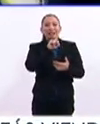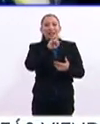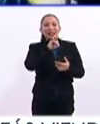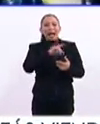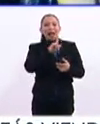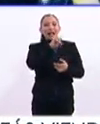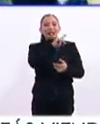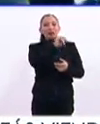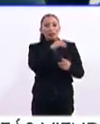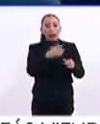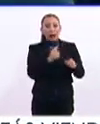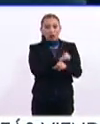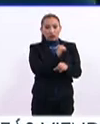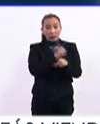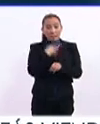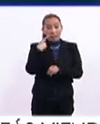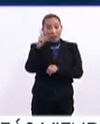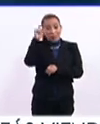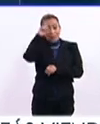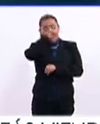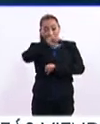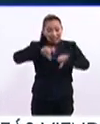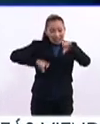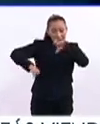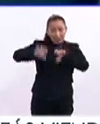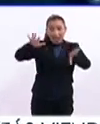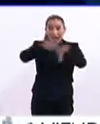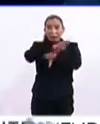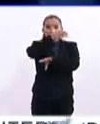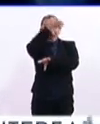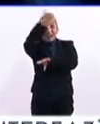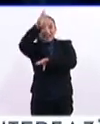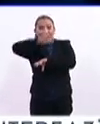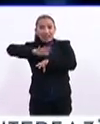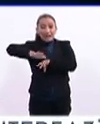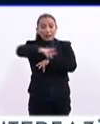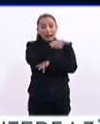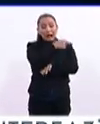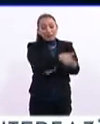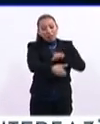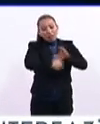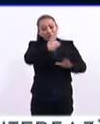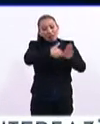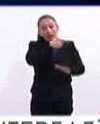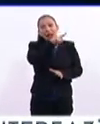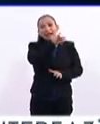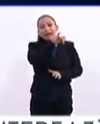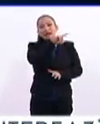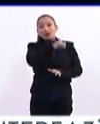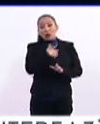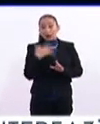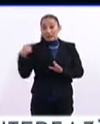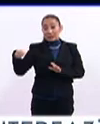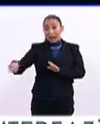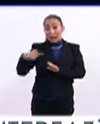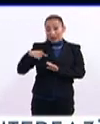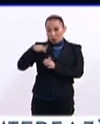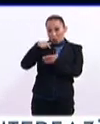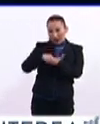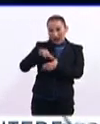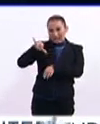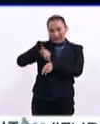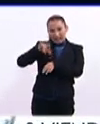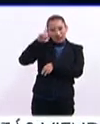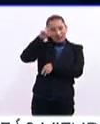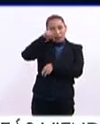autos. Sin embargo, los complicados procesos químicos y los cambios climatológicos hacen que la extracción del litio desde las costras salinas sea